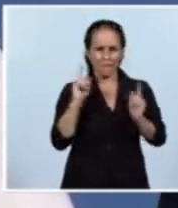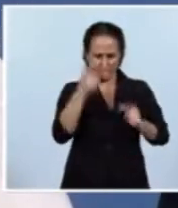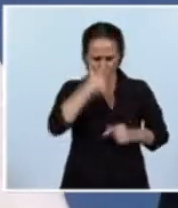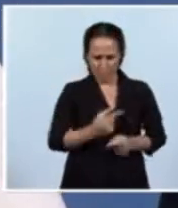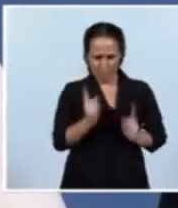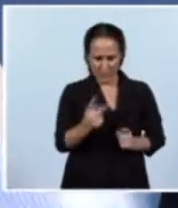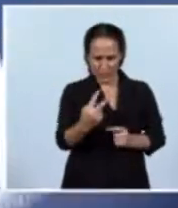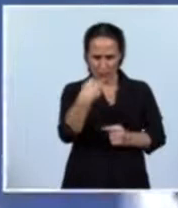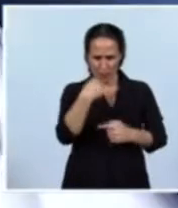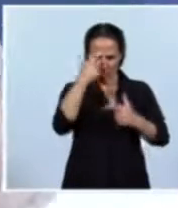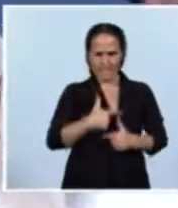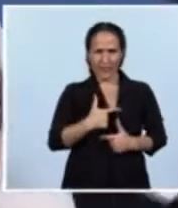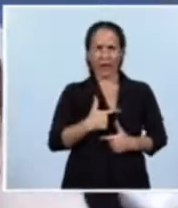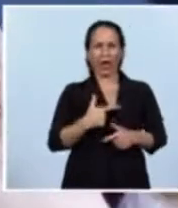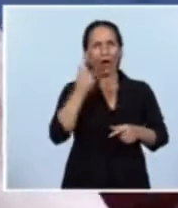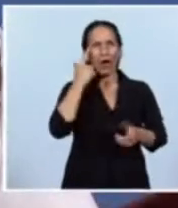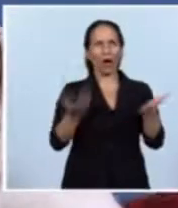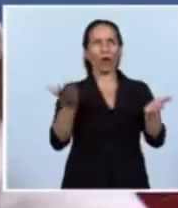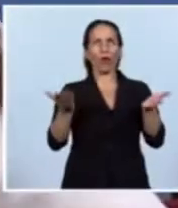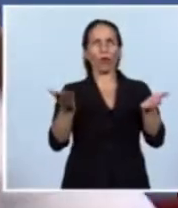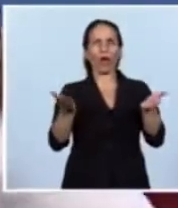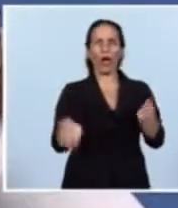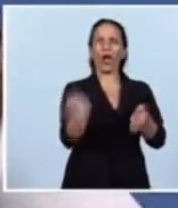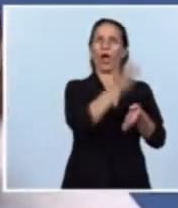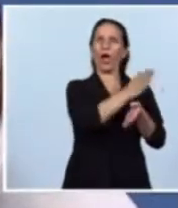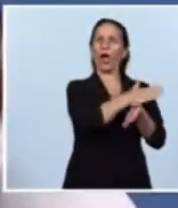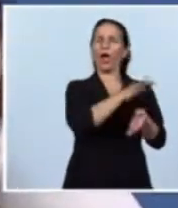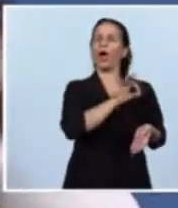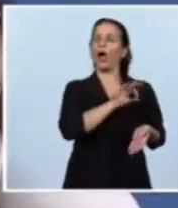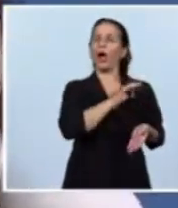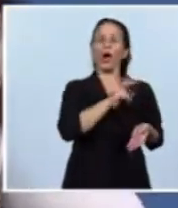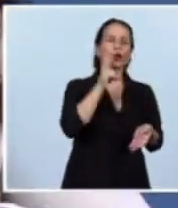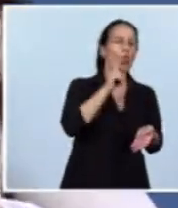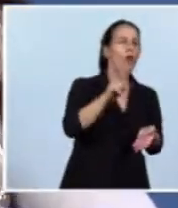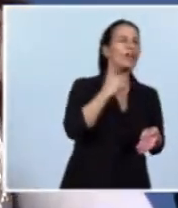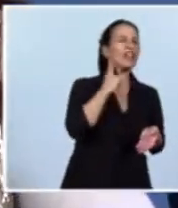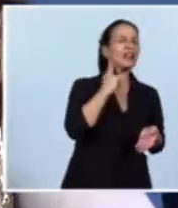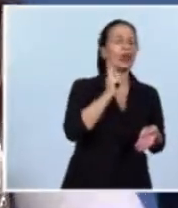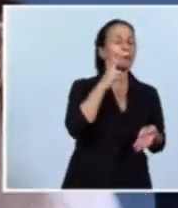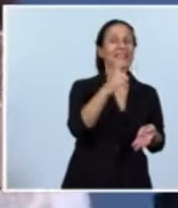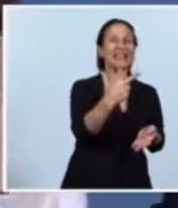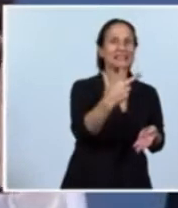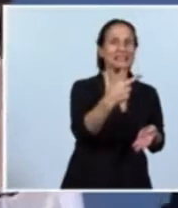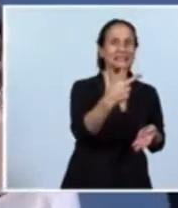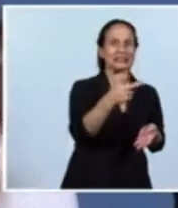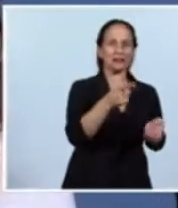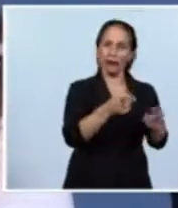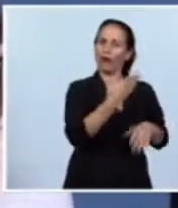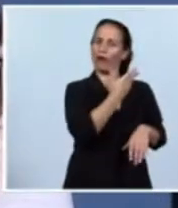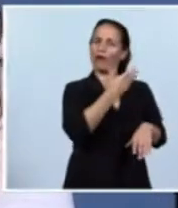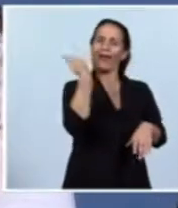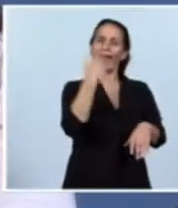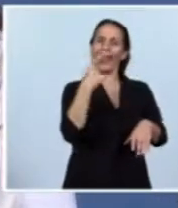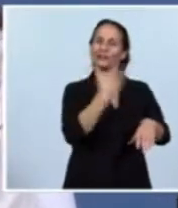mismos como estaban en el año 2003, cuando Néstor Kirchner llegó al